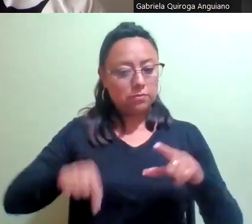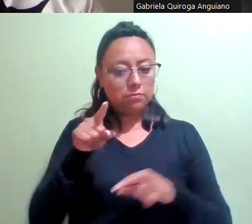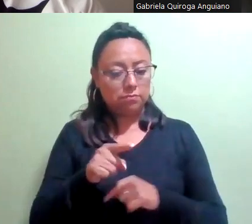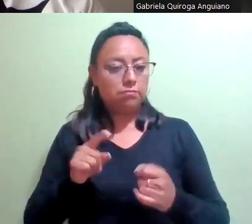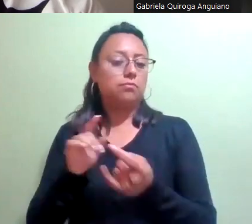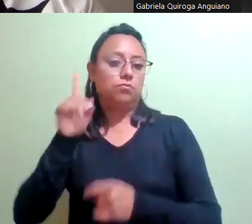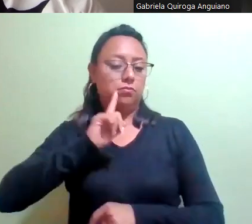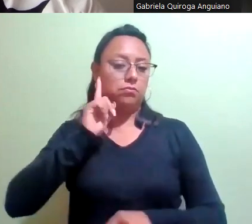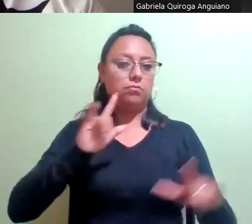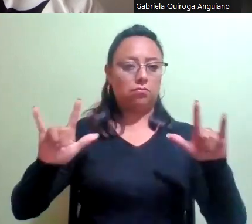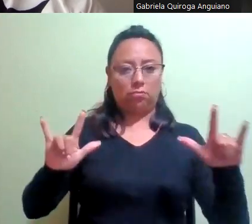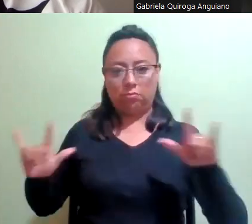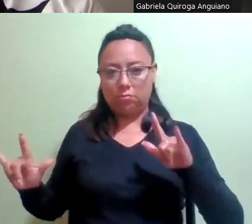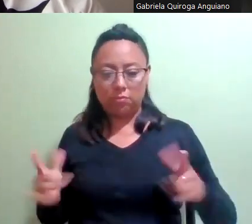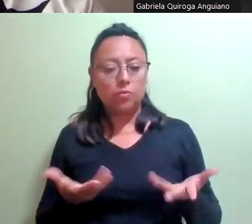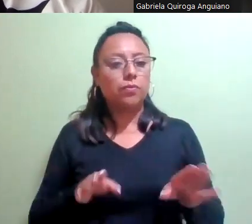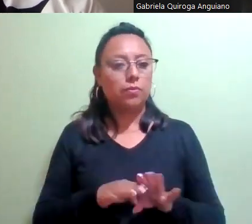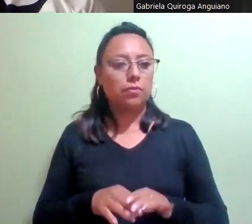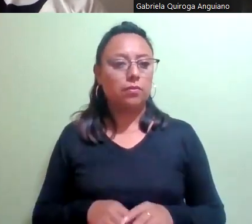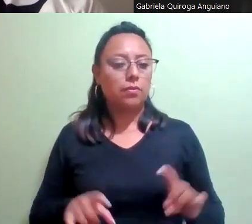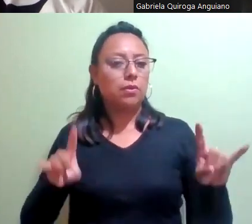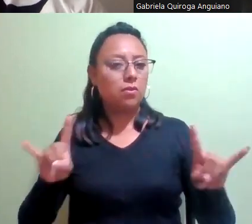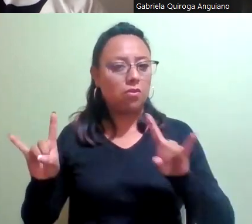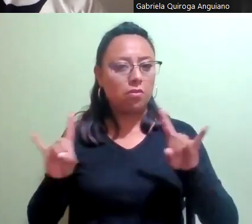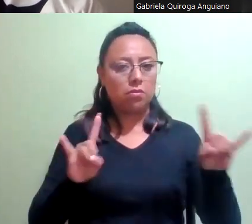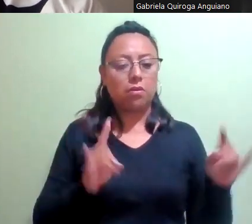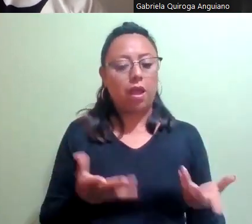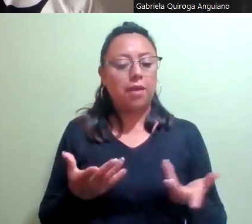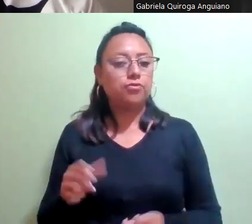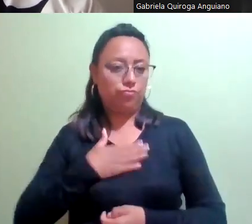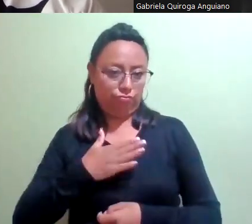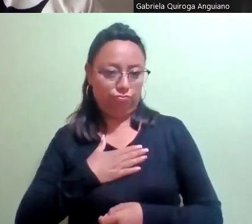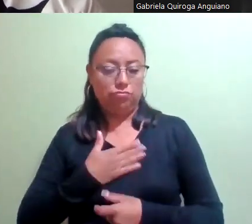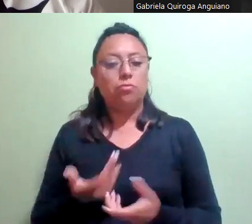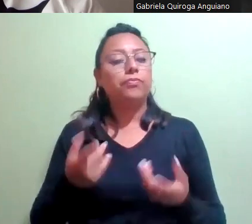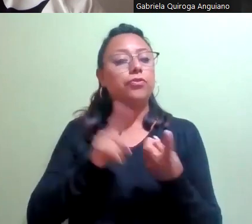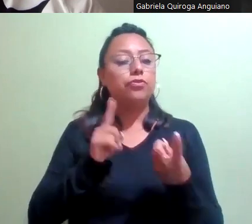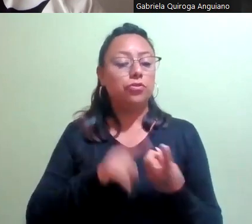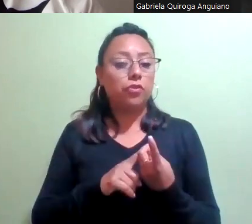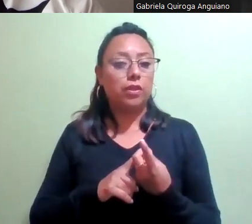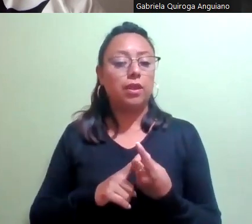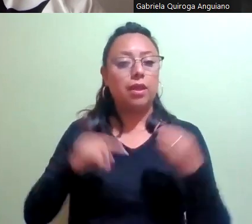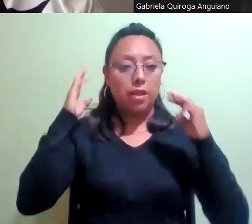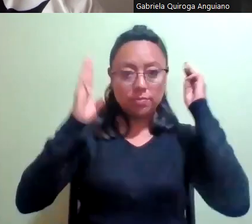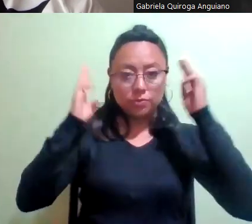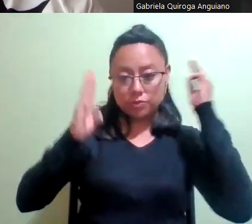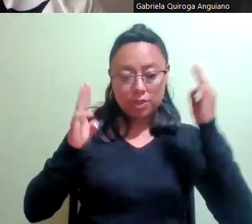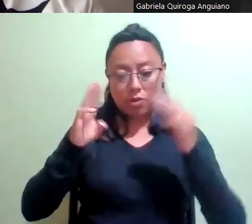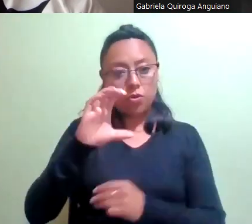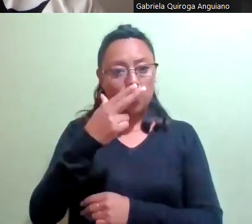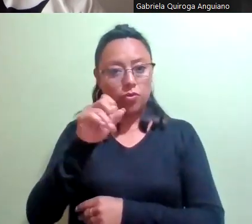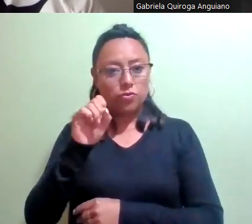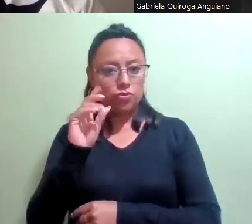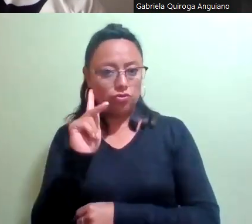mil novecientos veintiuno. El primero se llamó Yo Rockera y se realizó en el Museo del Chupo. El segundo, Feminas en el Rock, en mil